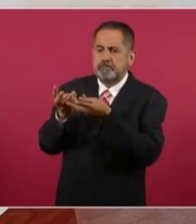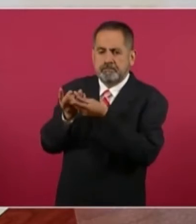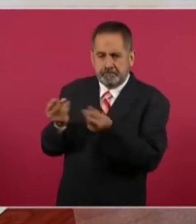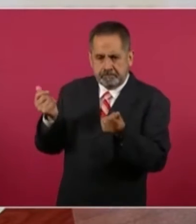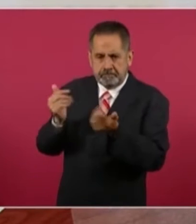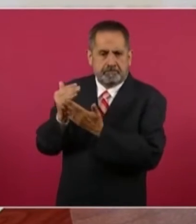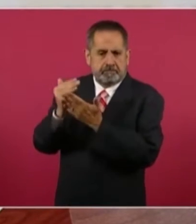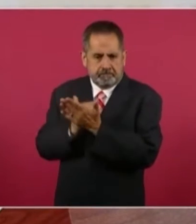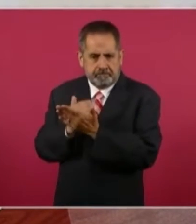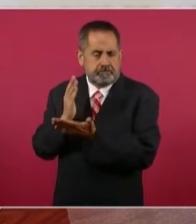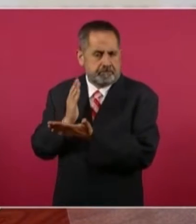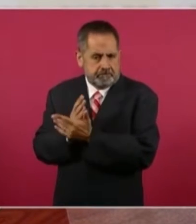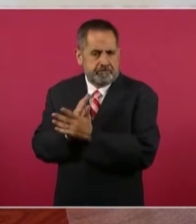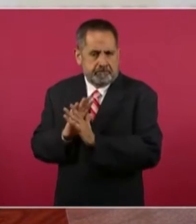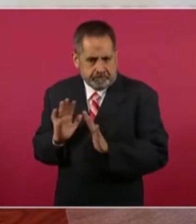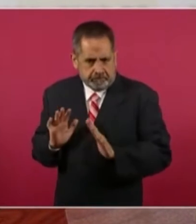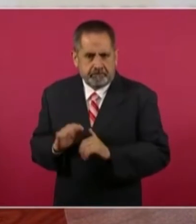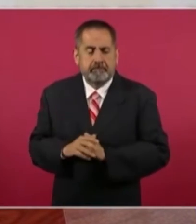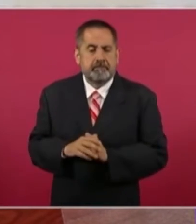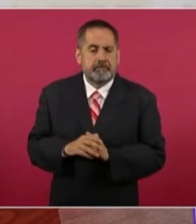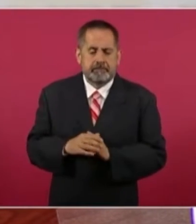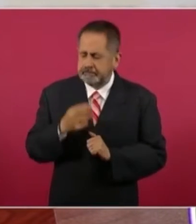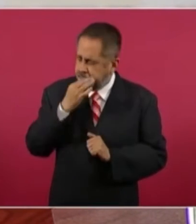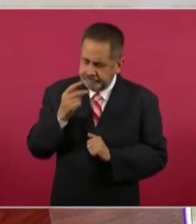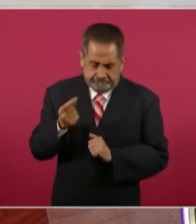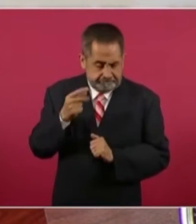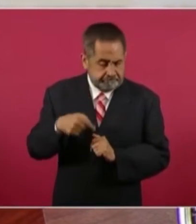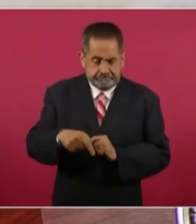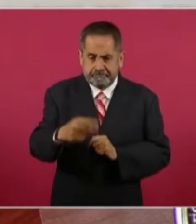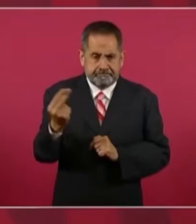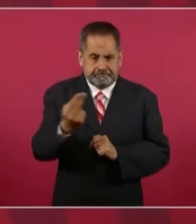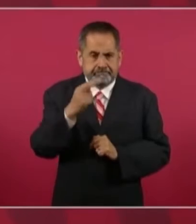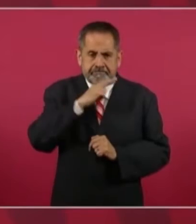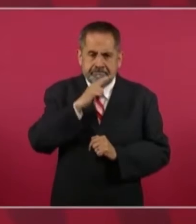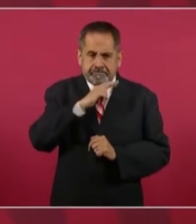de inmediato.